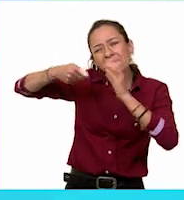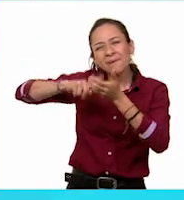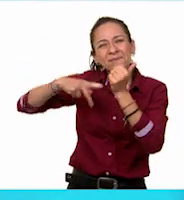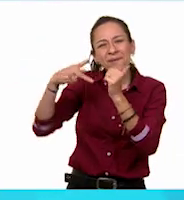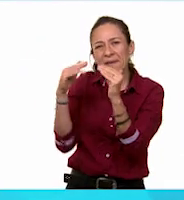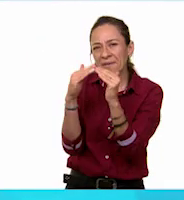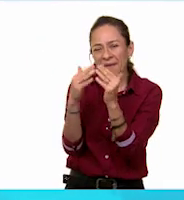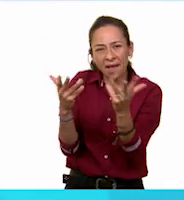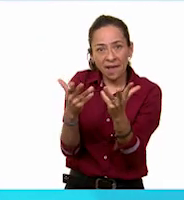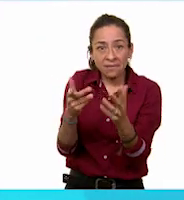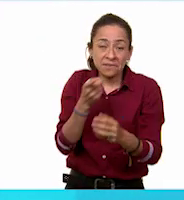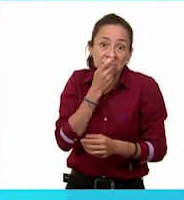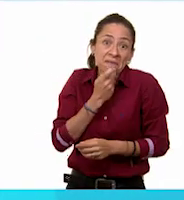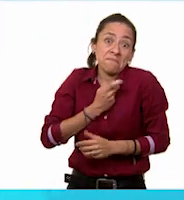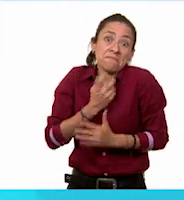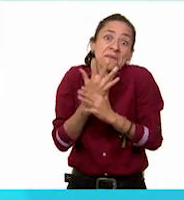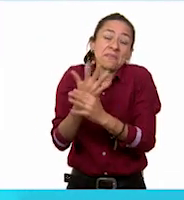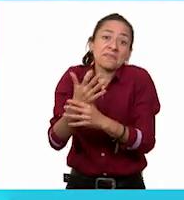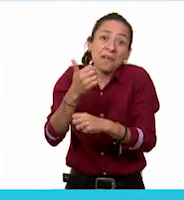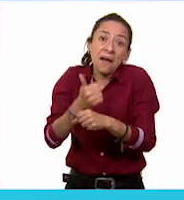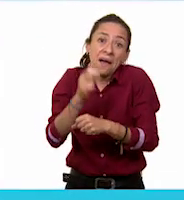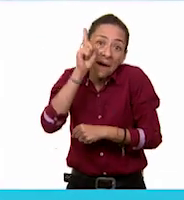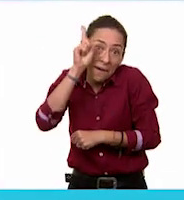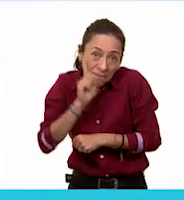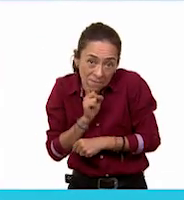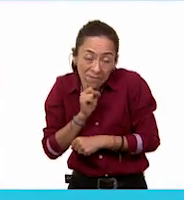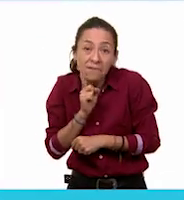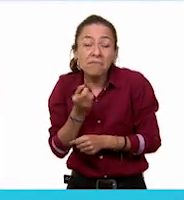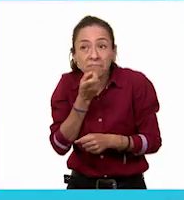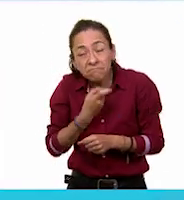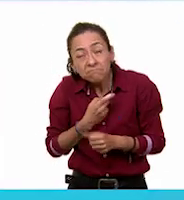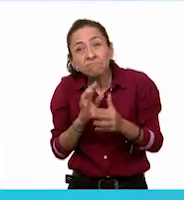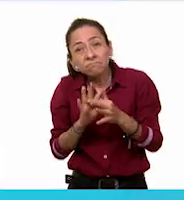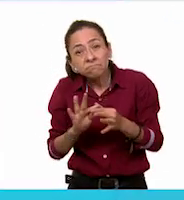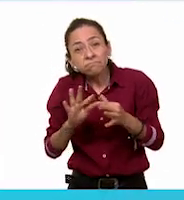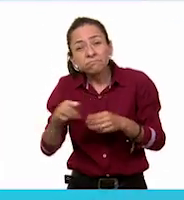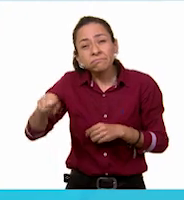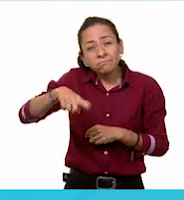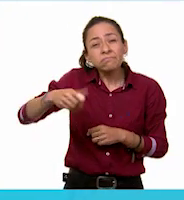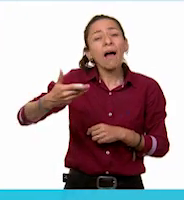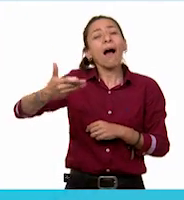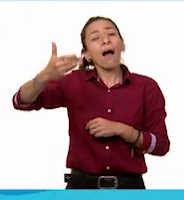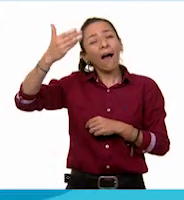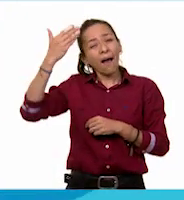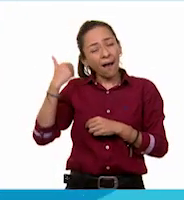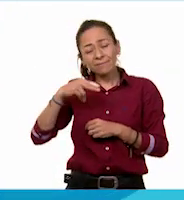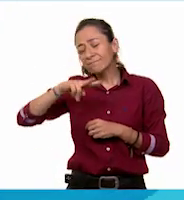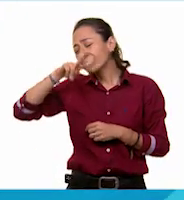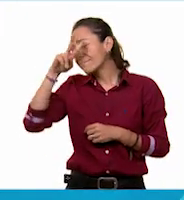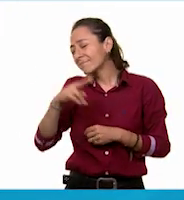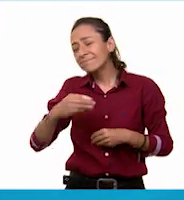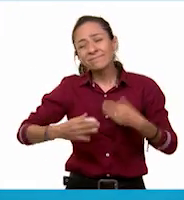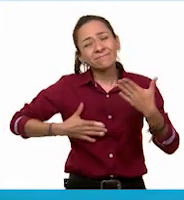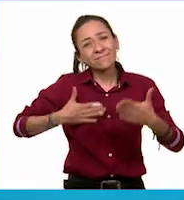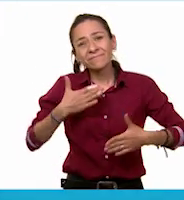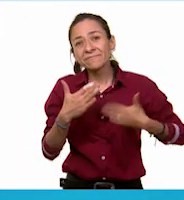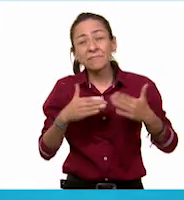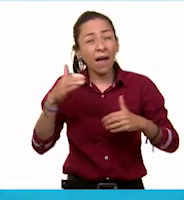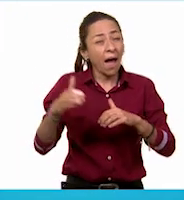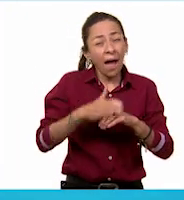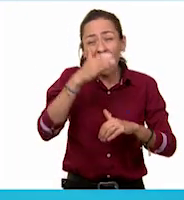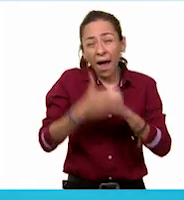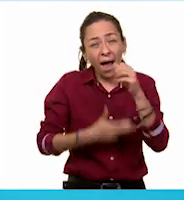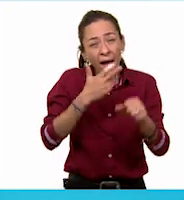que se divertían mucho viéndolas después de que ya estaban terminadas.